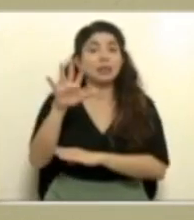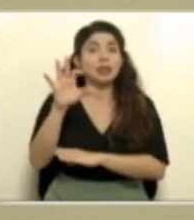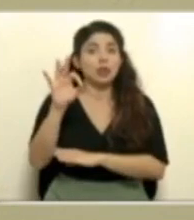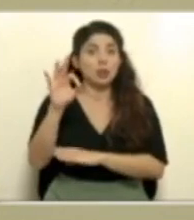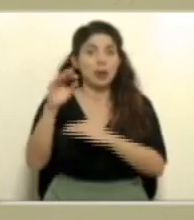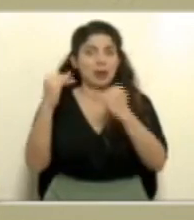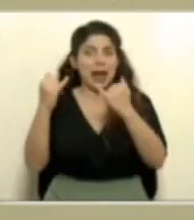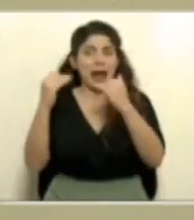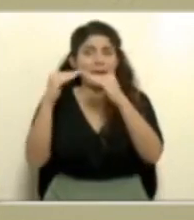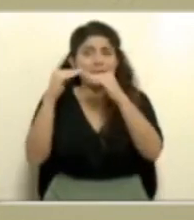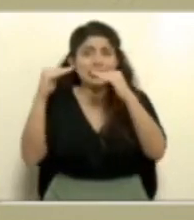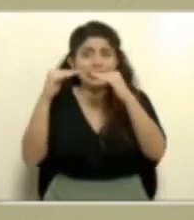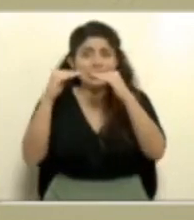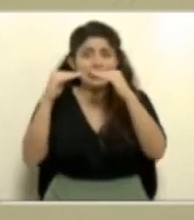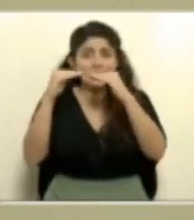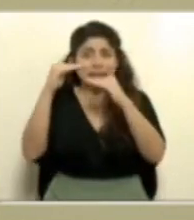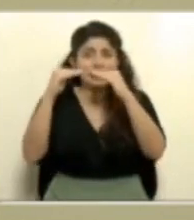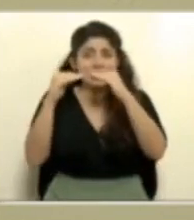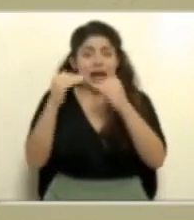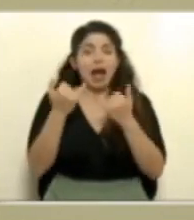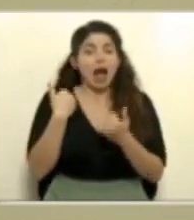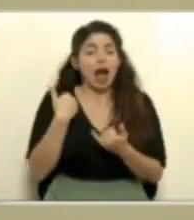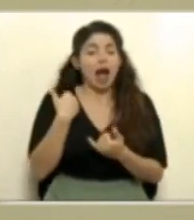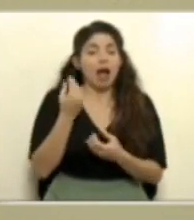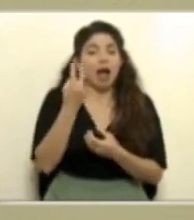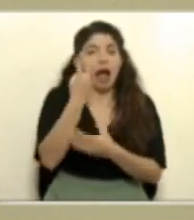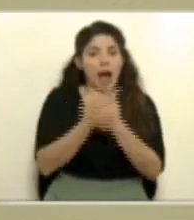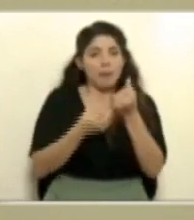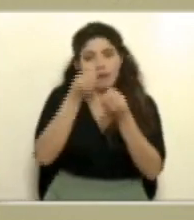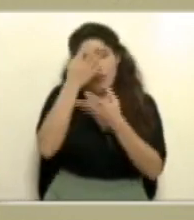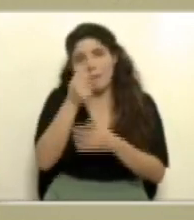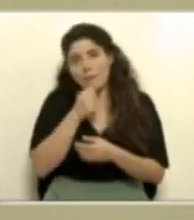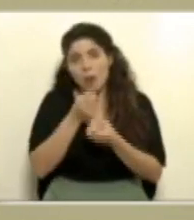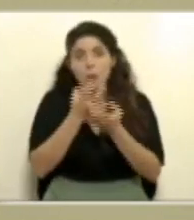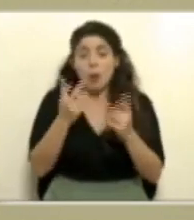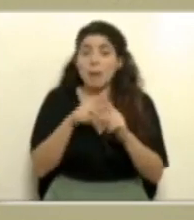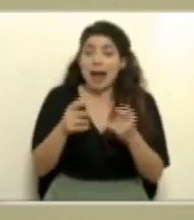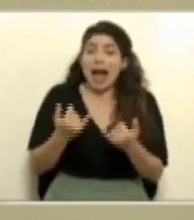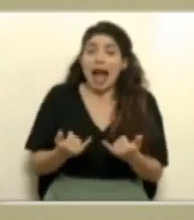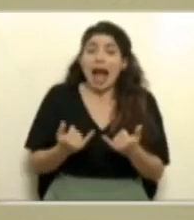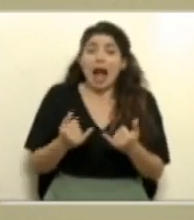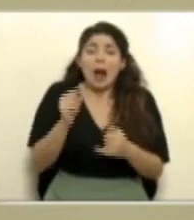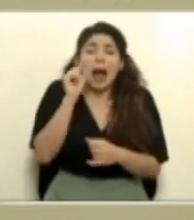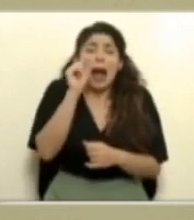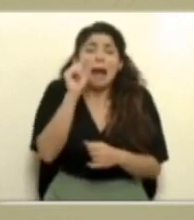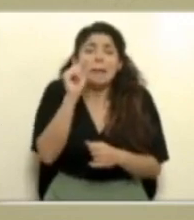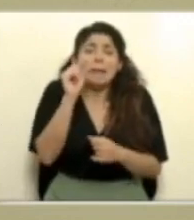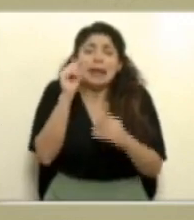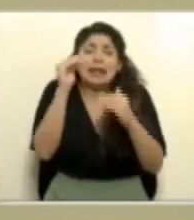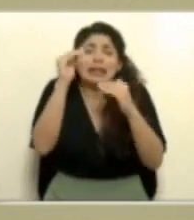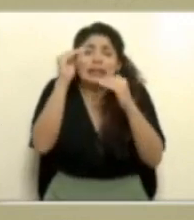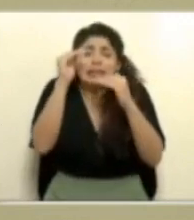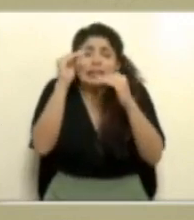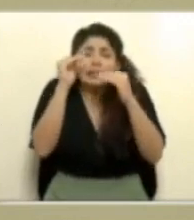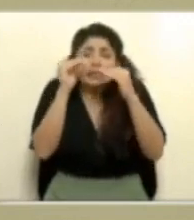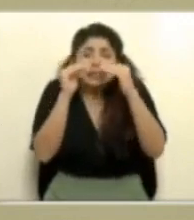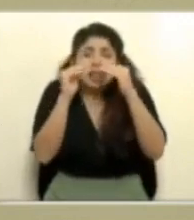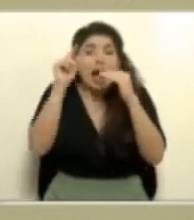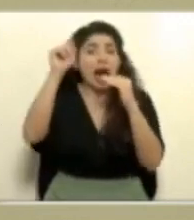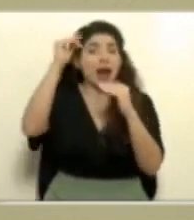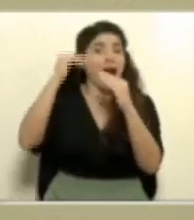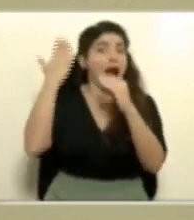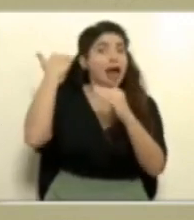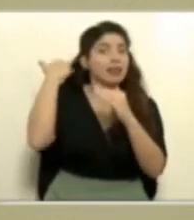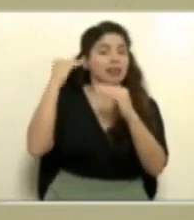Sabemos que aquí están los dos datos de privados y de públicos mezclados, pero en realidad estamos apenas acercándonos a ese umbral desde arriba.